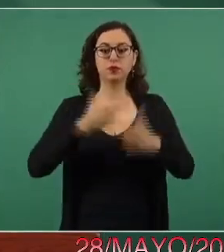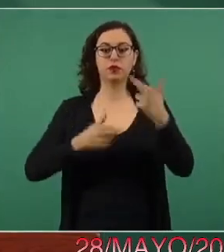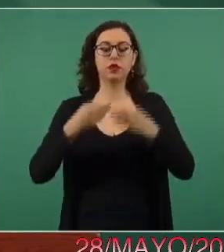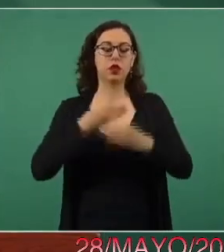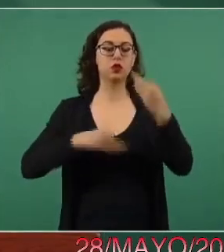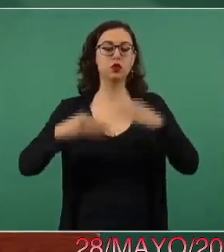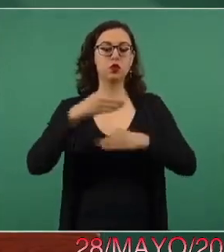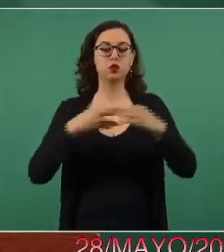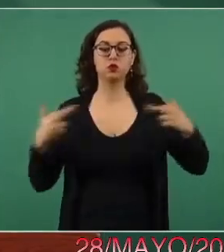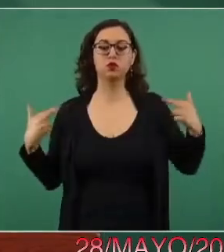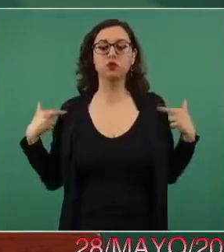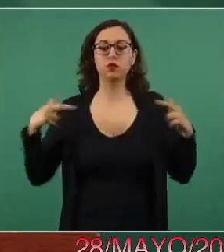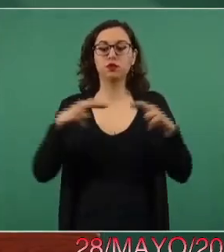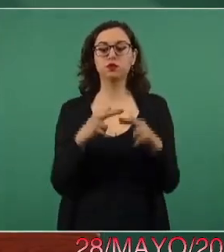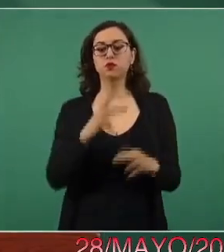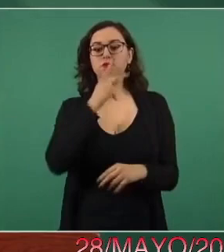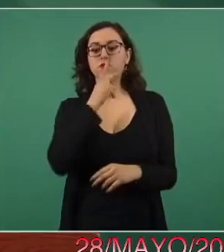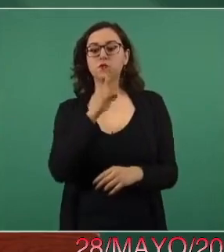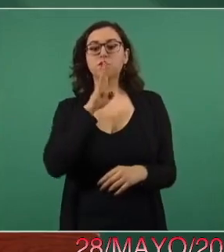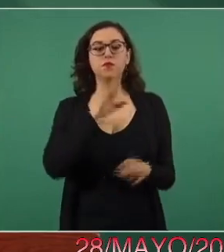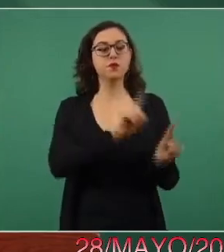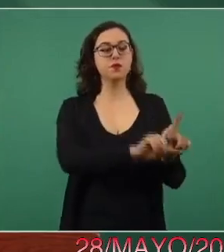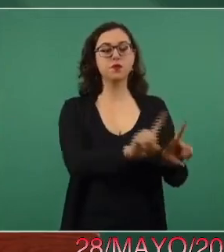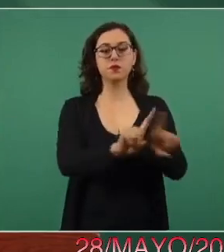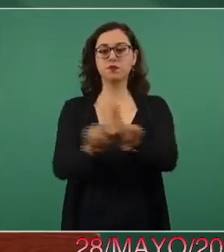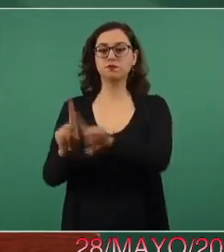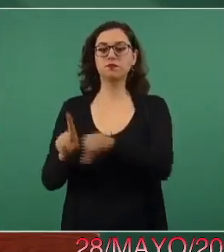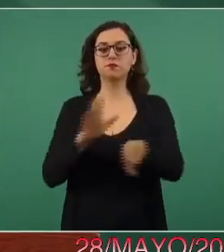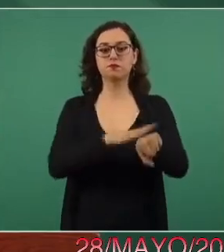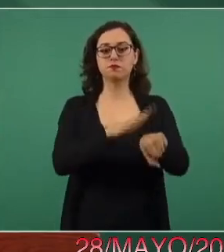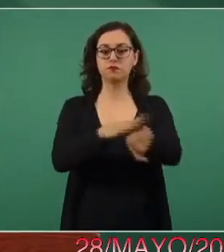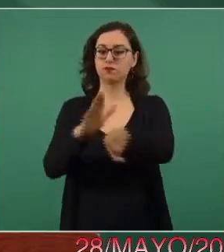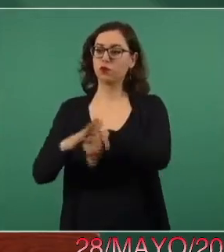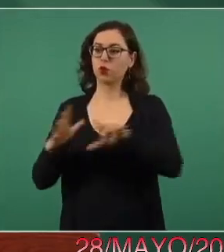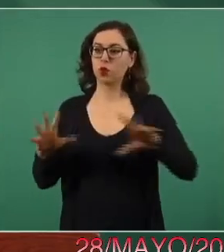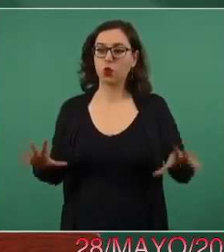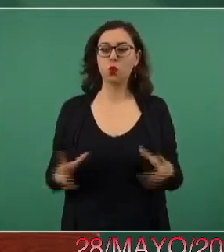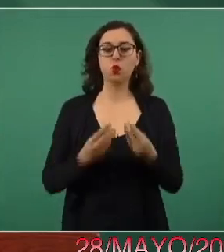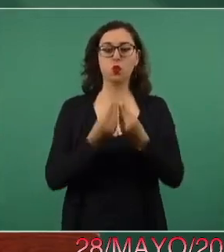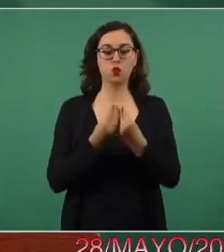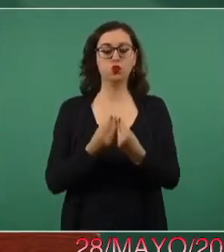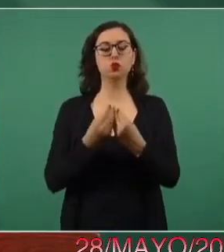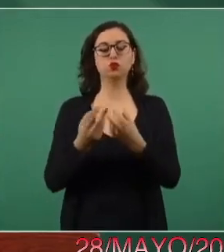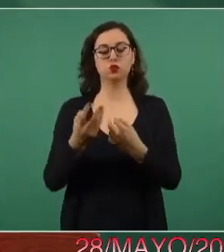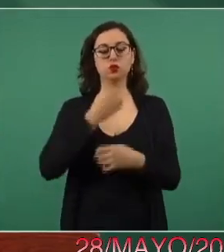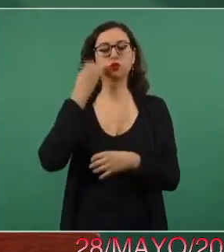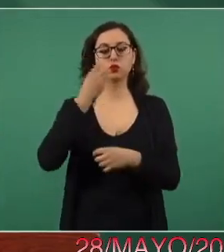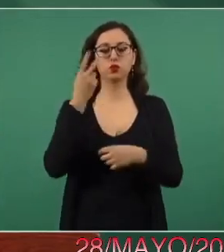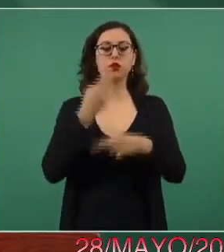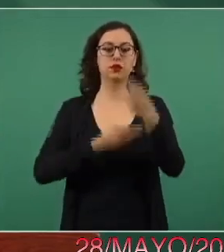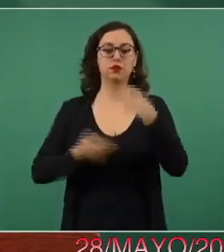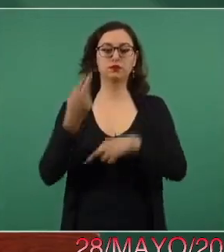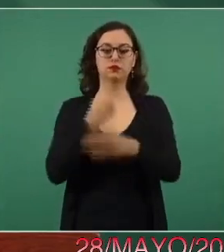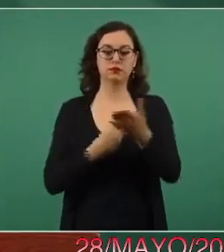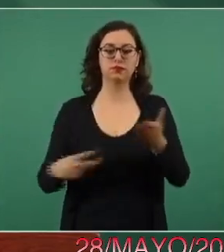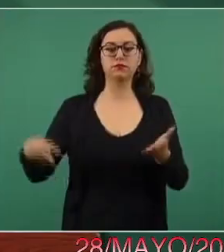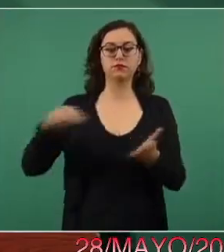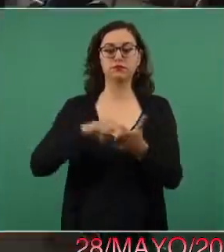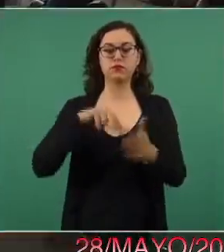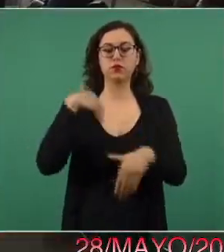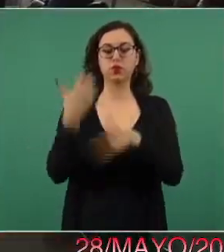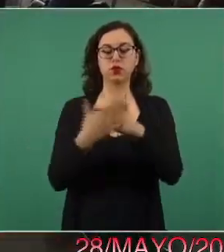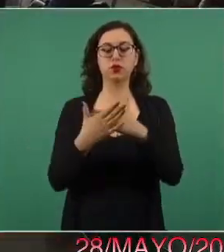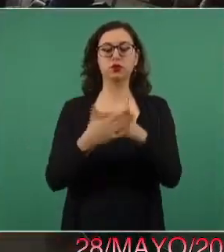a los padres de familia y autoridades educativas a que ya juntos logremos ese regreso a clases a partir del 7 de junio.